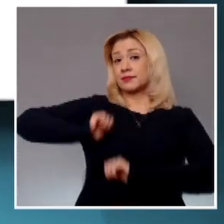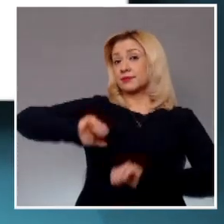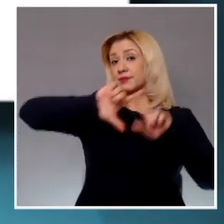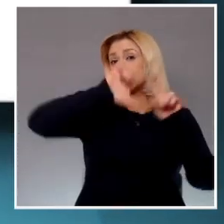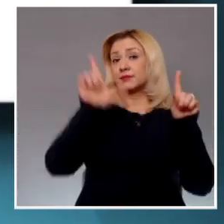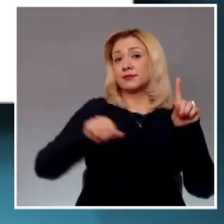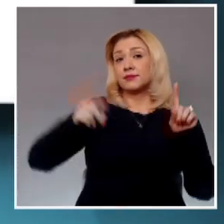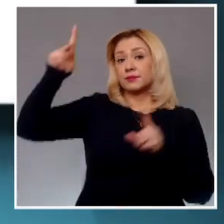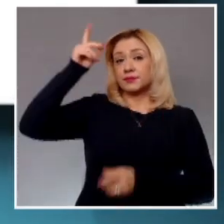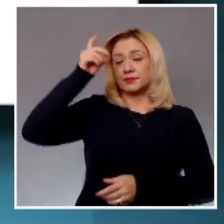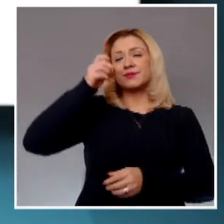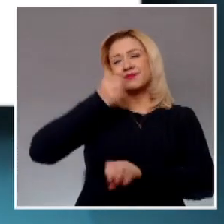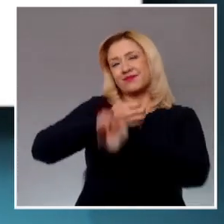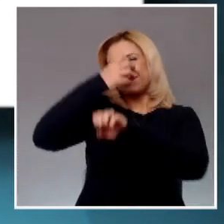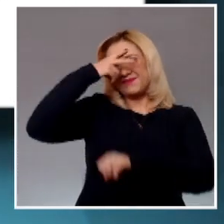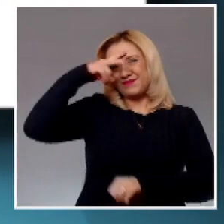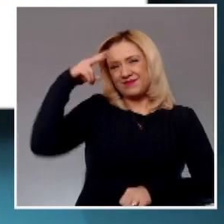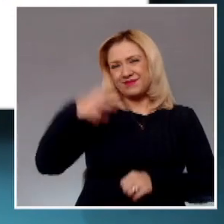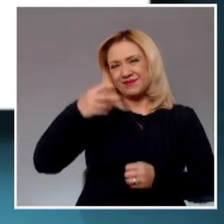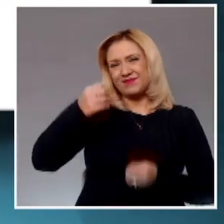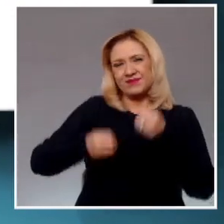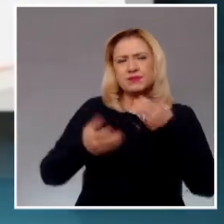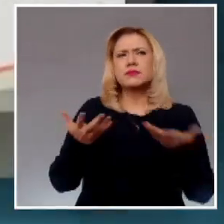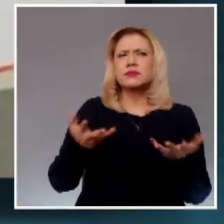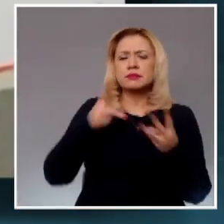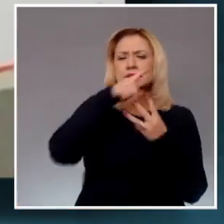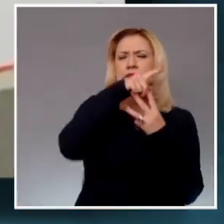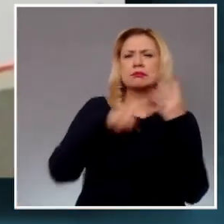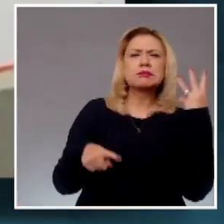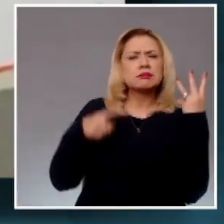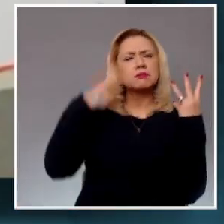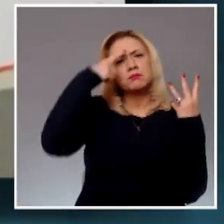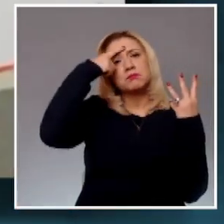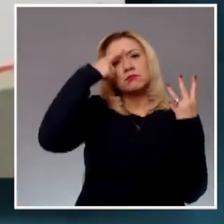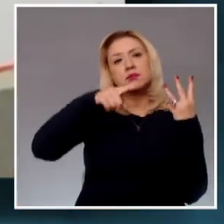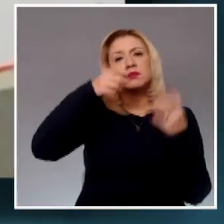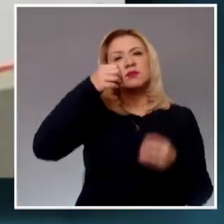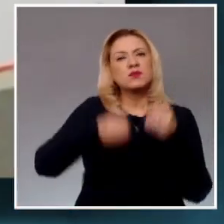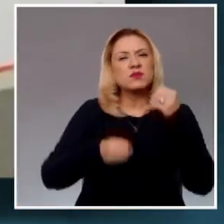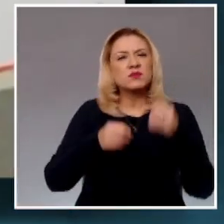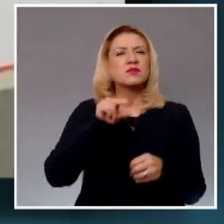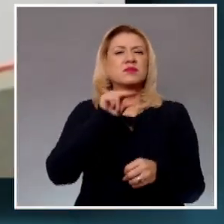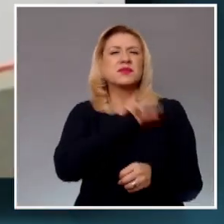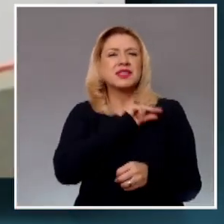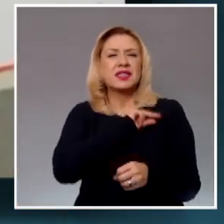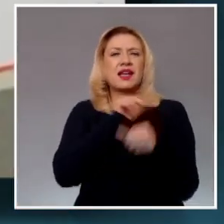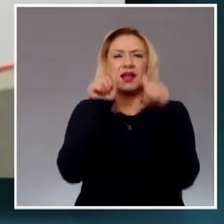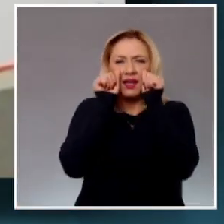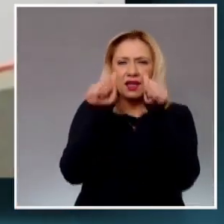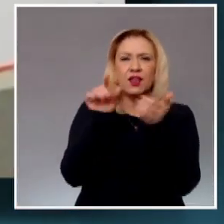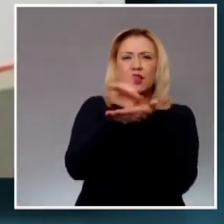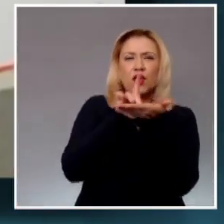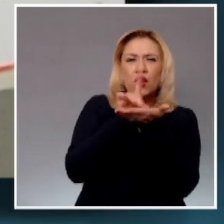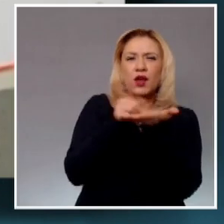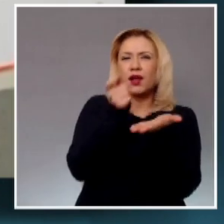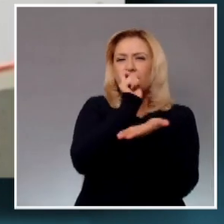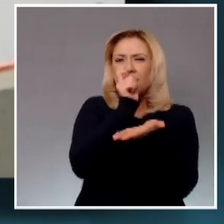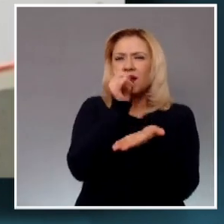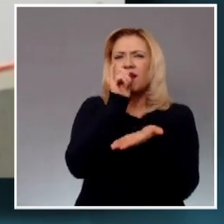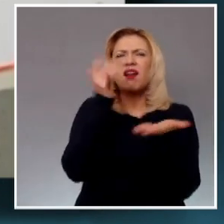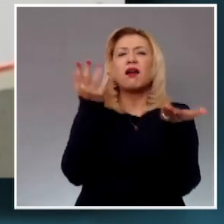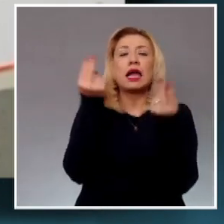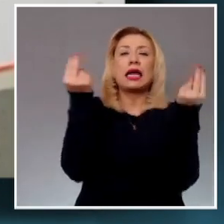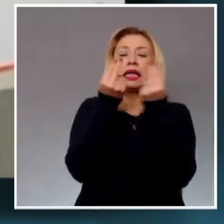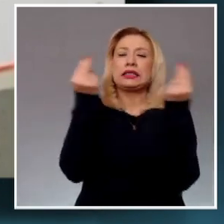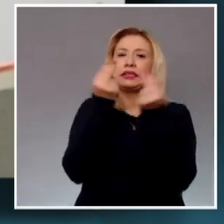conocer que los tres objetivos de los tribunales de tratamientos de adicciones son rehabilitar a las personas por el consumo de las sustancias